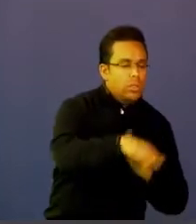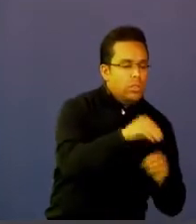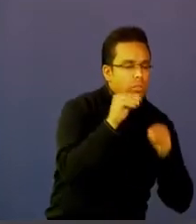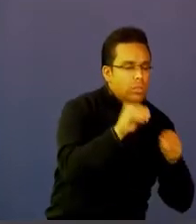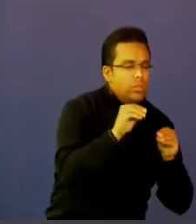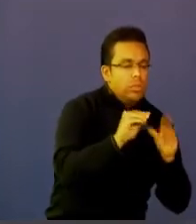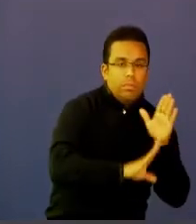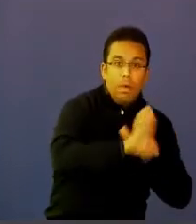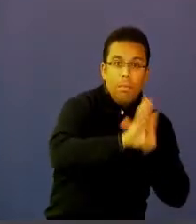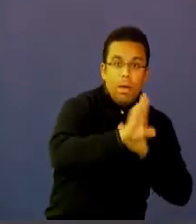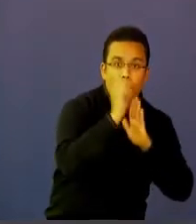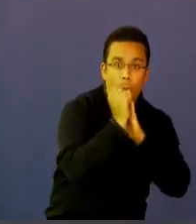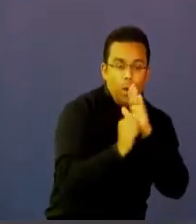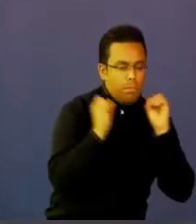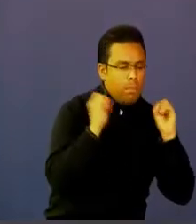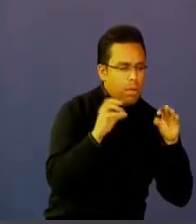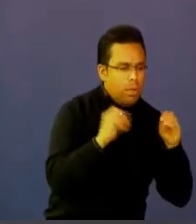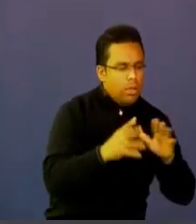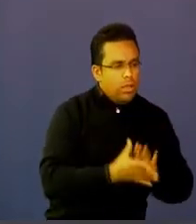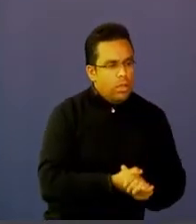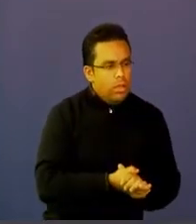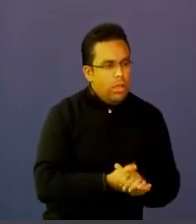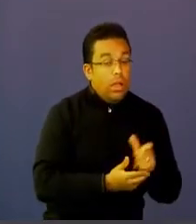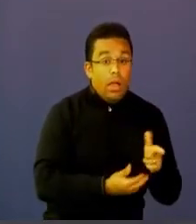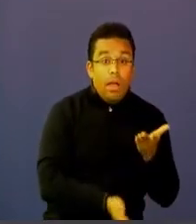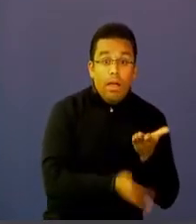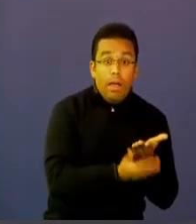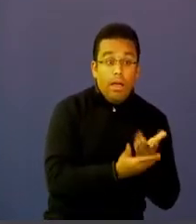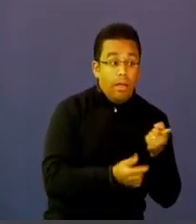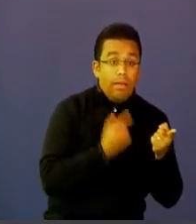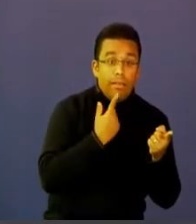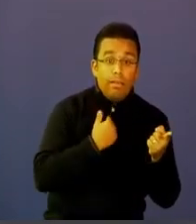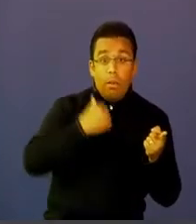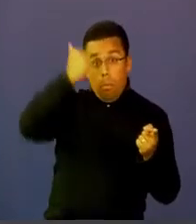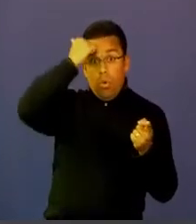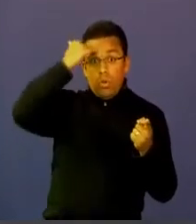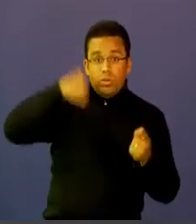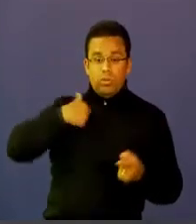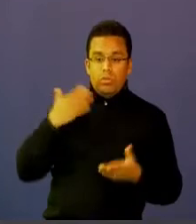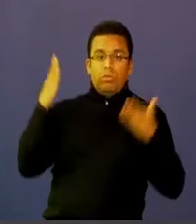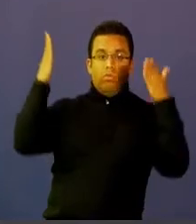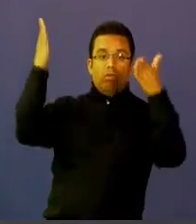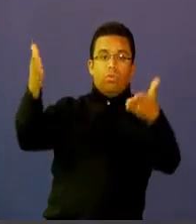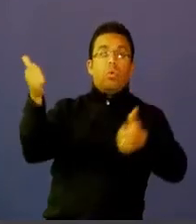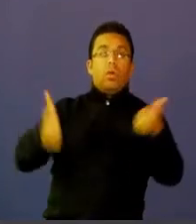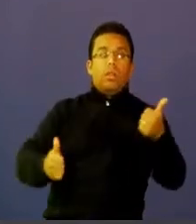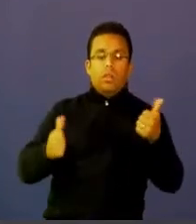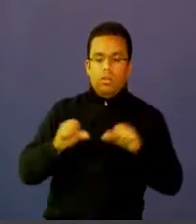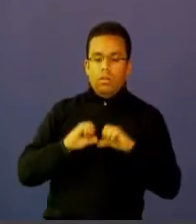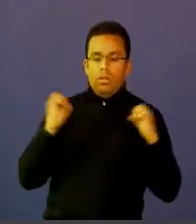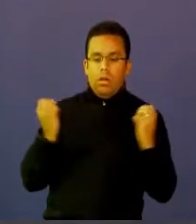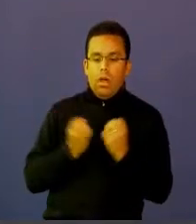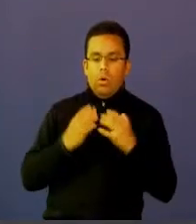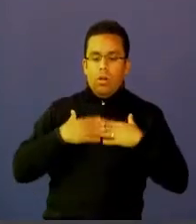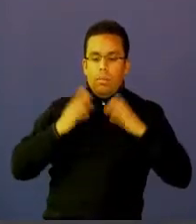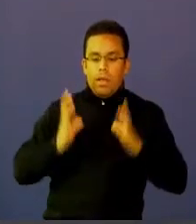específico y esto nos demuestra entonces que el profesor del futuro no solo se limita a su aula de clase, el profesor del futuro y gracias